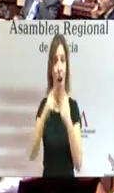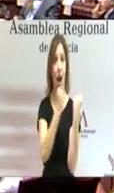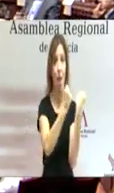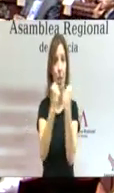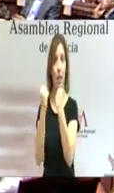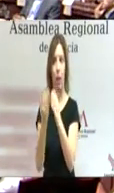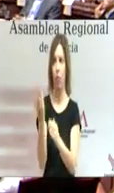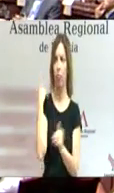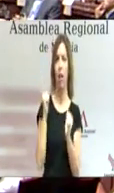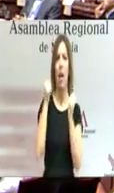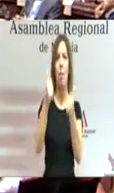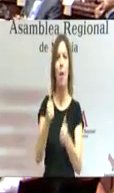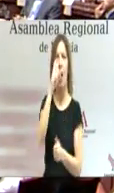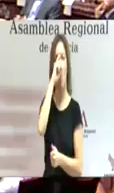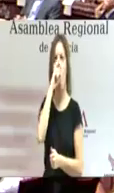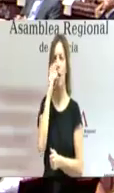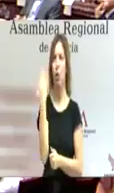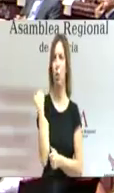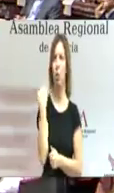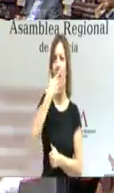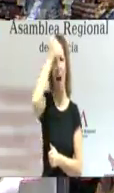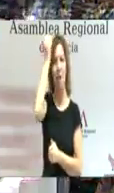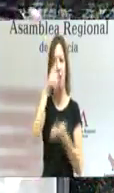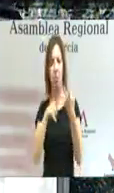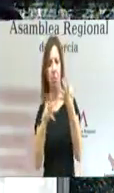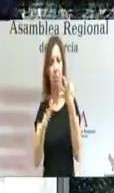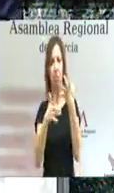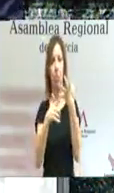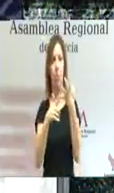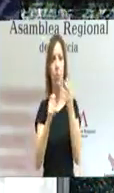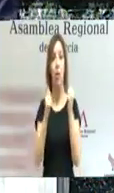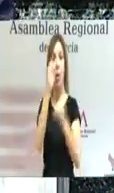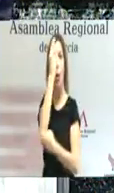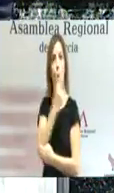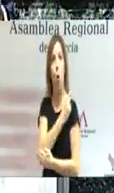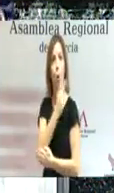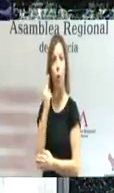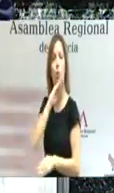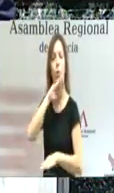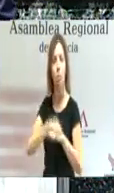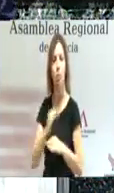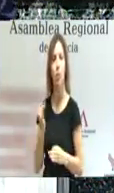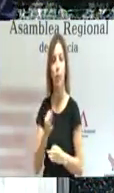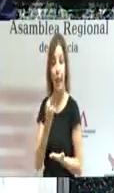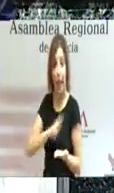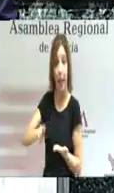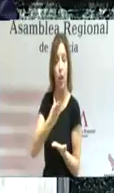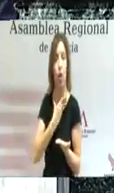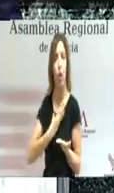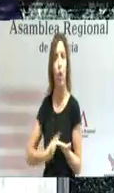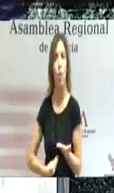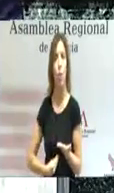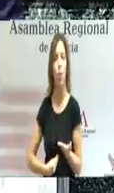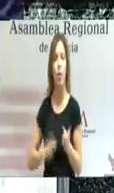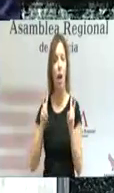pusimos en marcha como ustedes saben a finales del pasado mes de abril, cumpliendo también un compromiso de hacer de la región de Murcia la